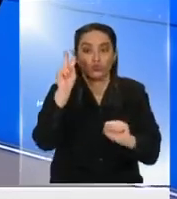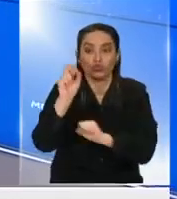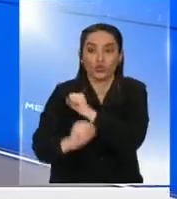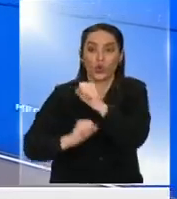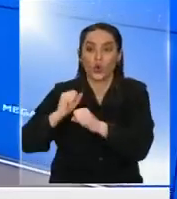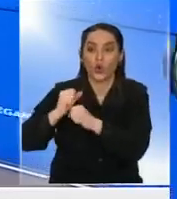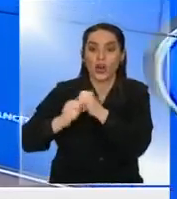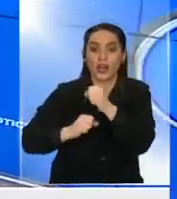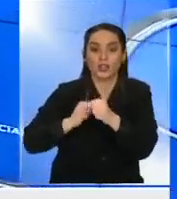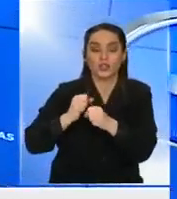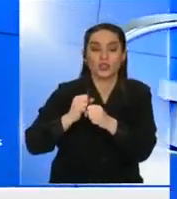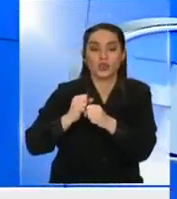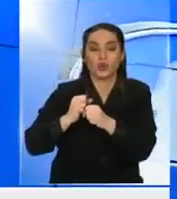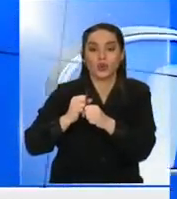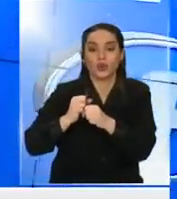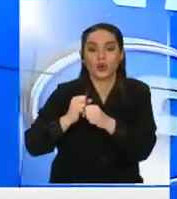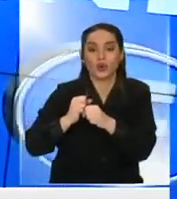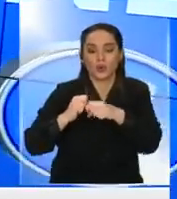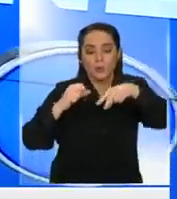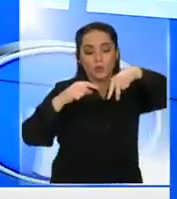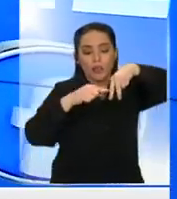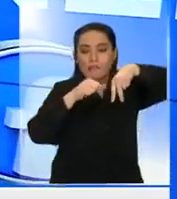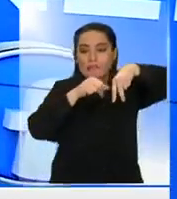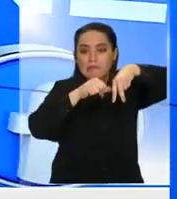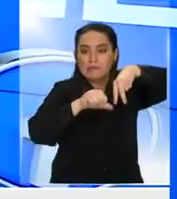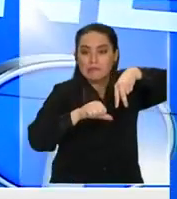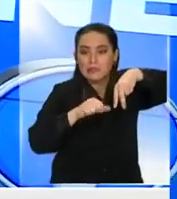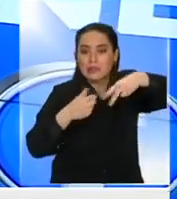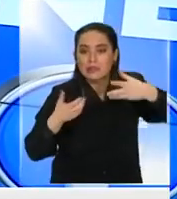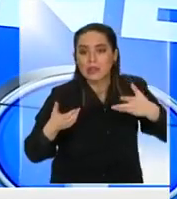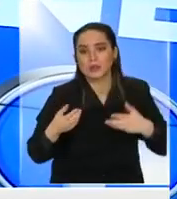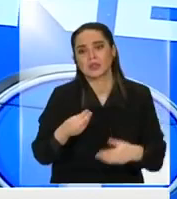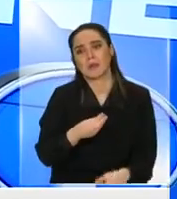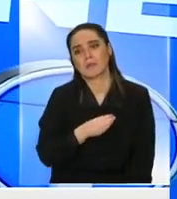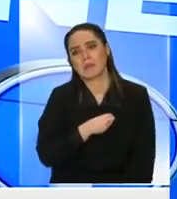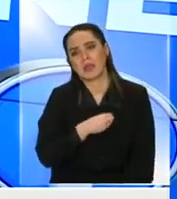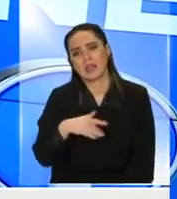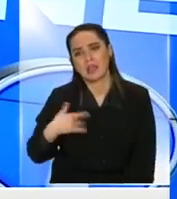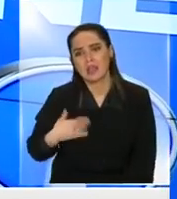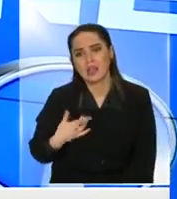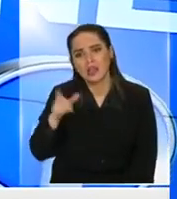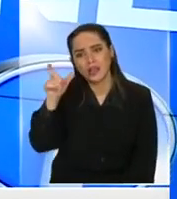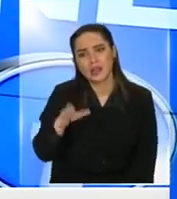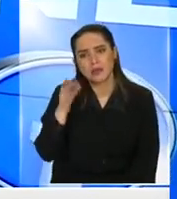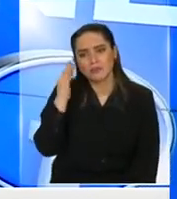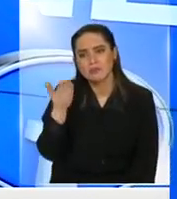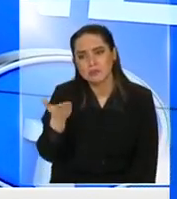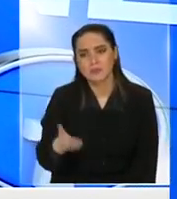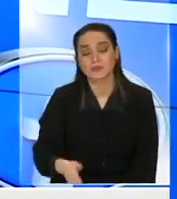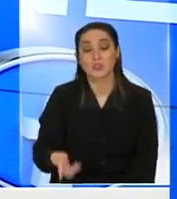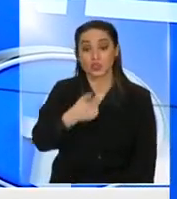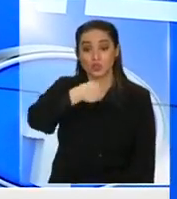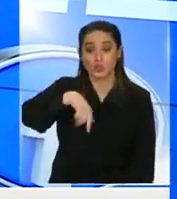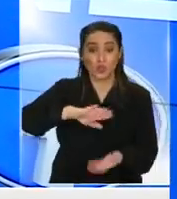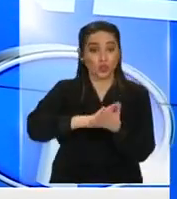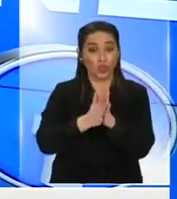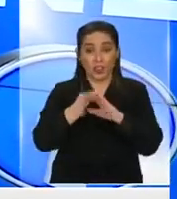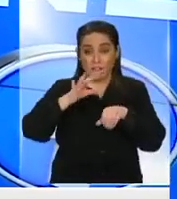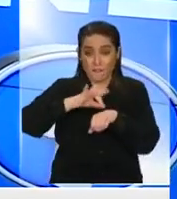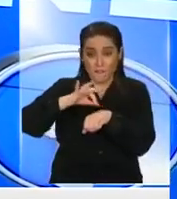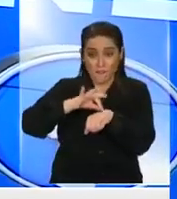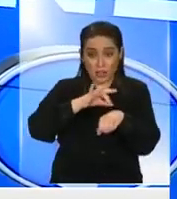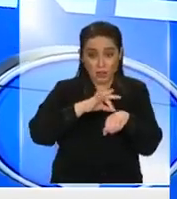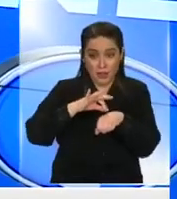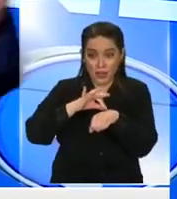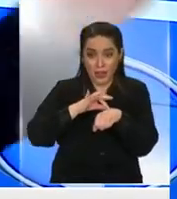en operarse una miserable rodilla o sea pobre señora hasta cuando si nosotros resolviéramos todas las enfermedades que podemos resolver